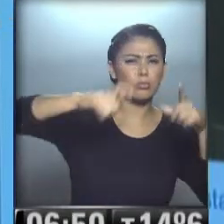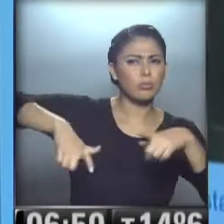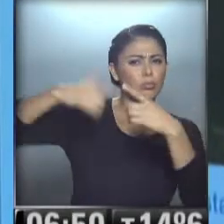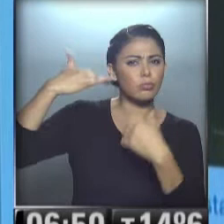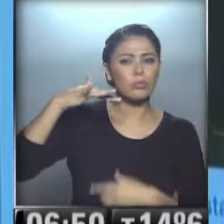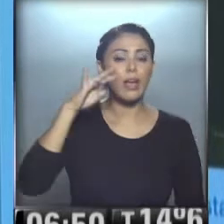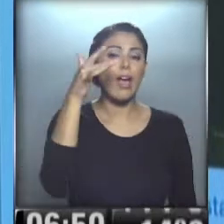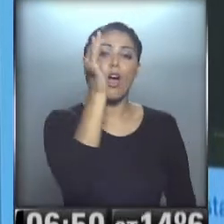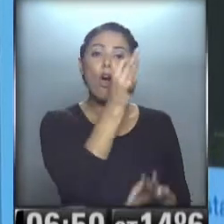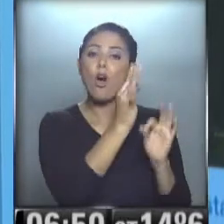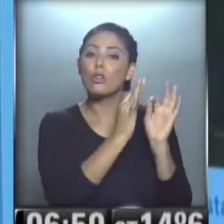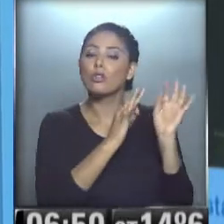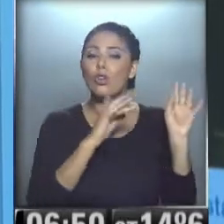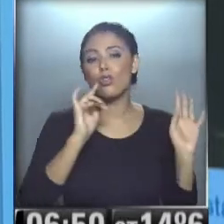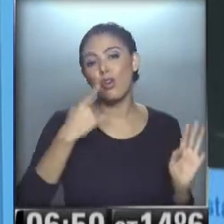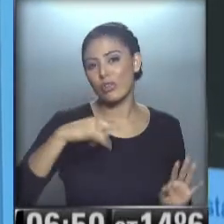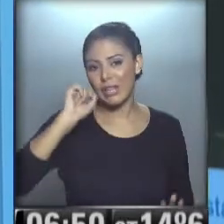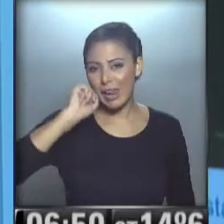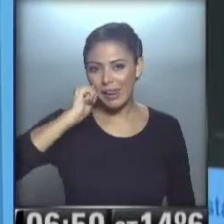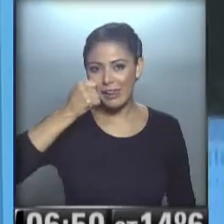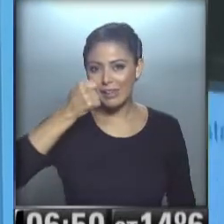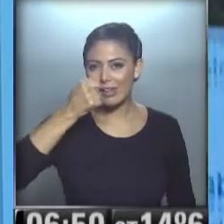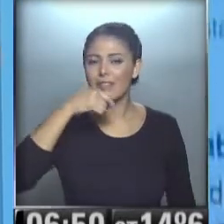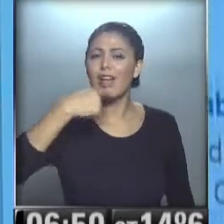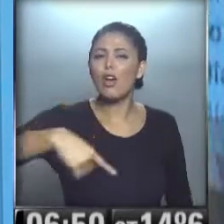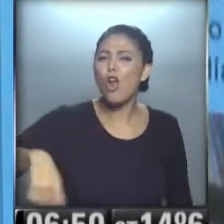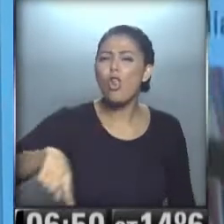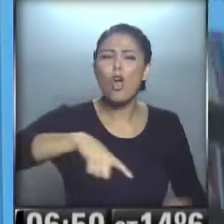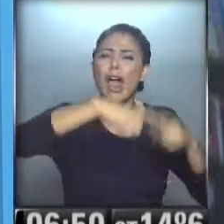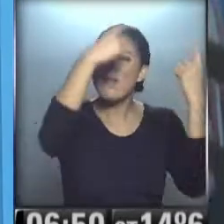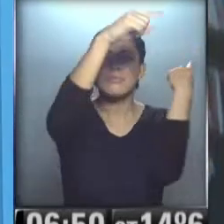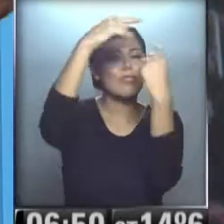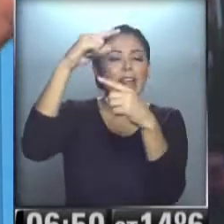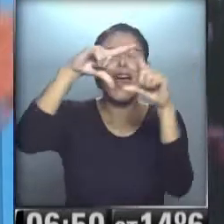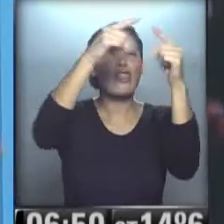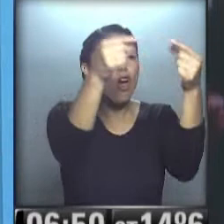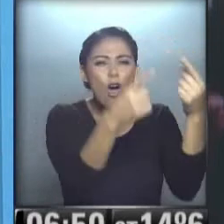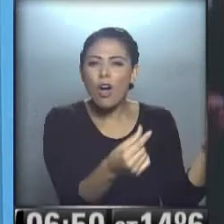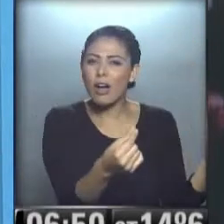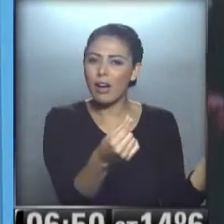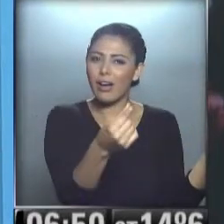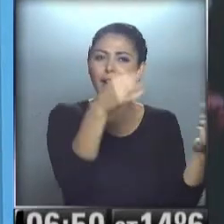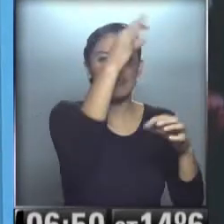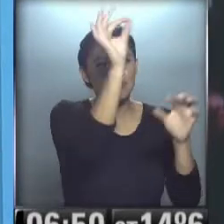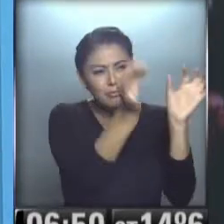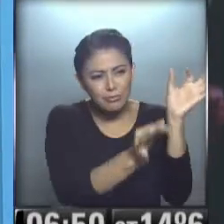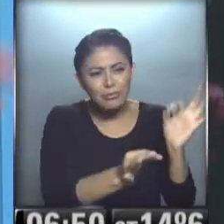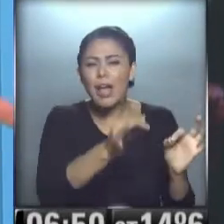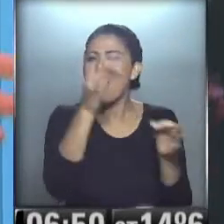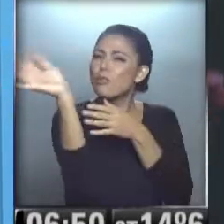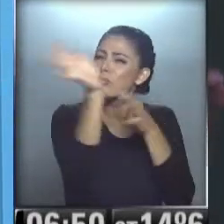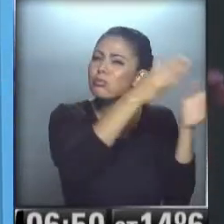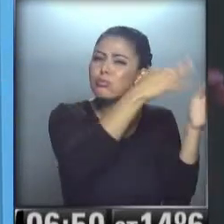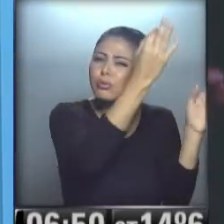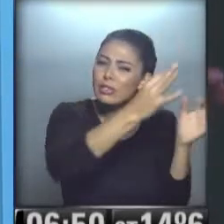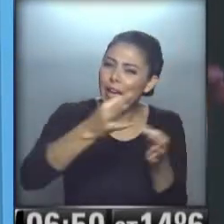otoño tiene sus cosas, eh... ...hermosísimos los colores de los árboles, las hojas... ...ah, en el viento las lleva cuando hay